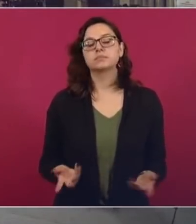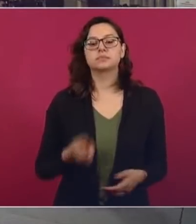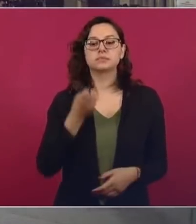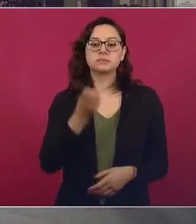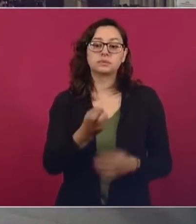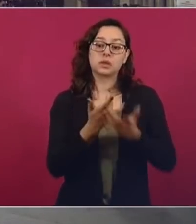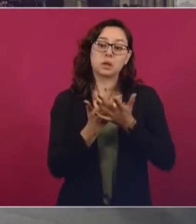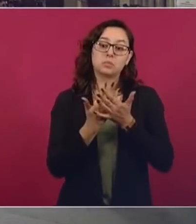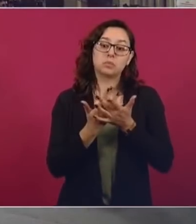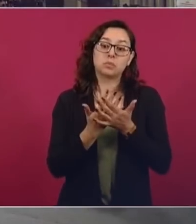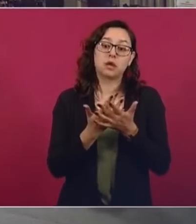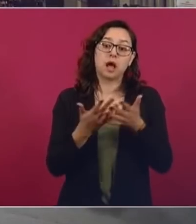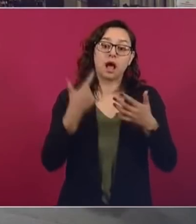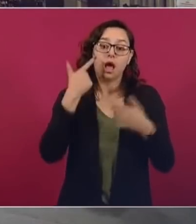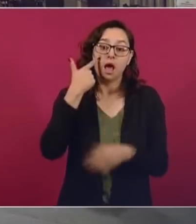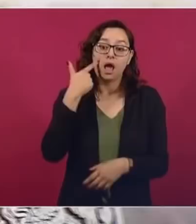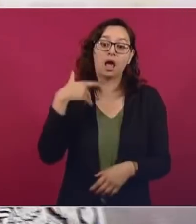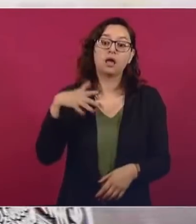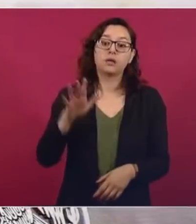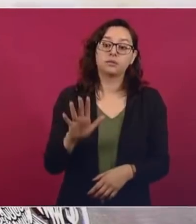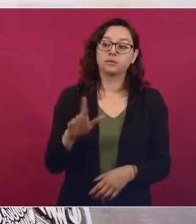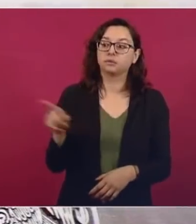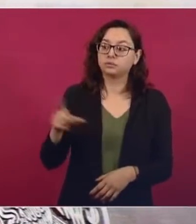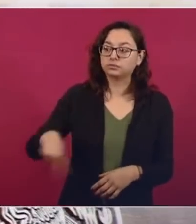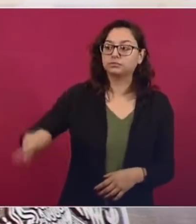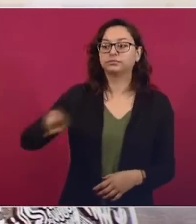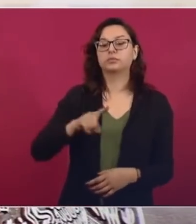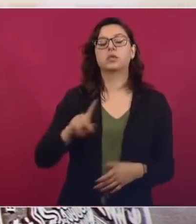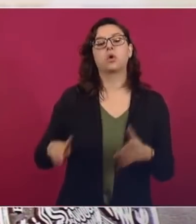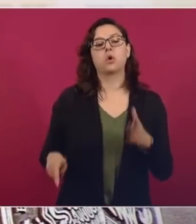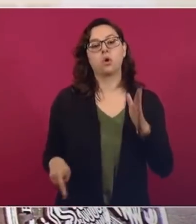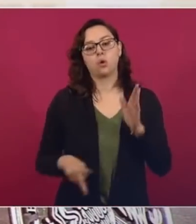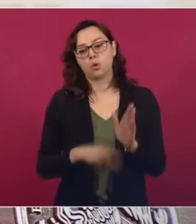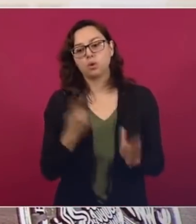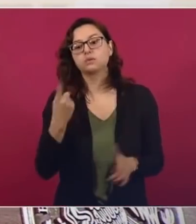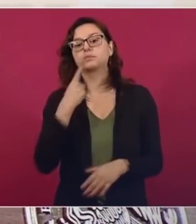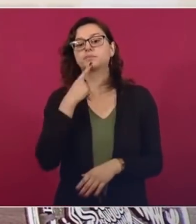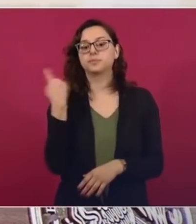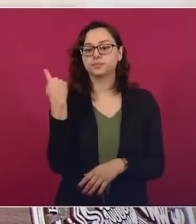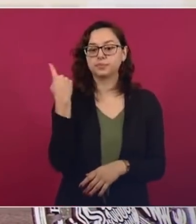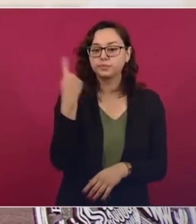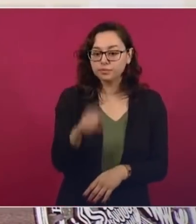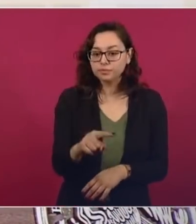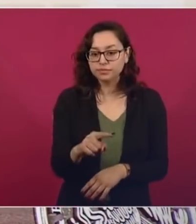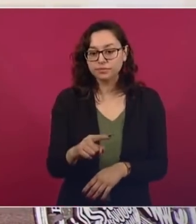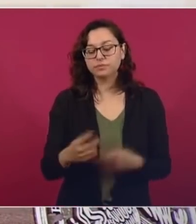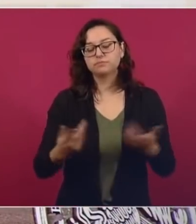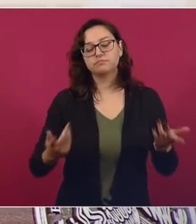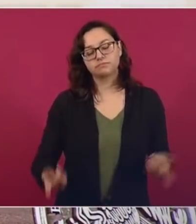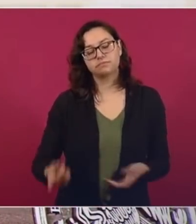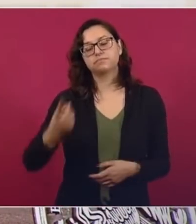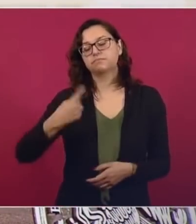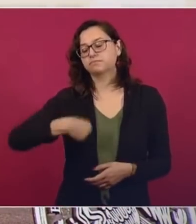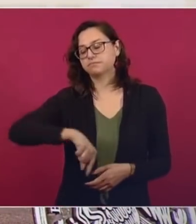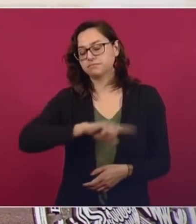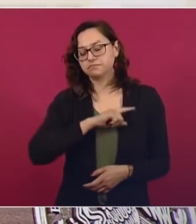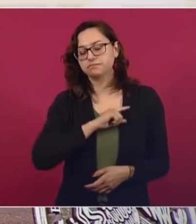reclamando y buscar la forma de